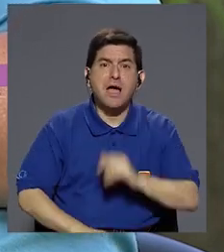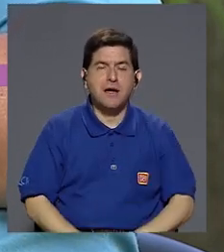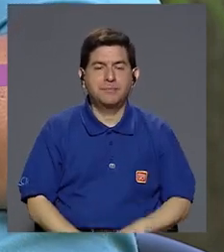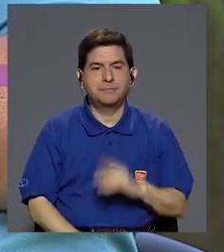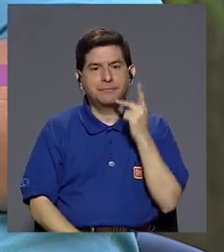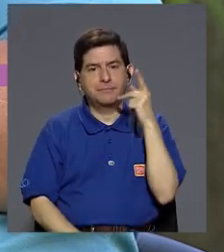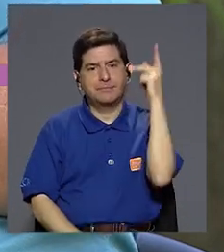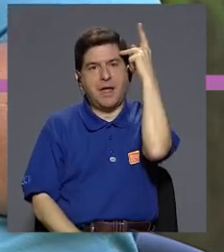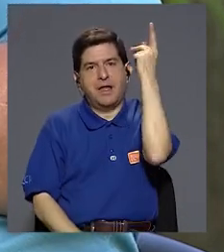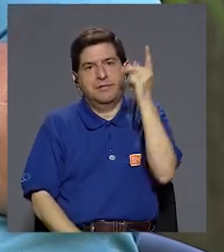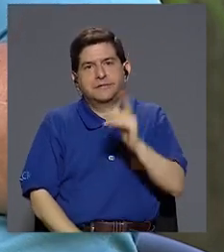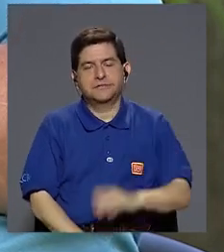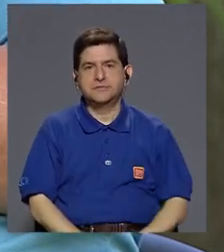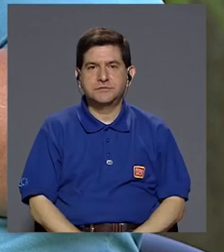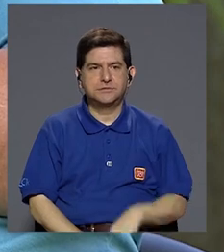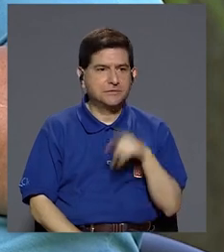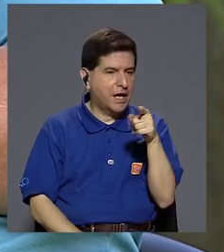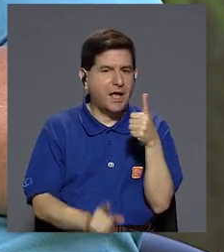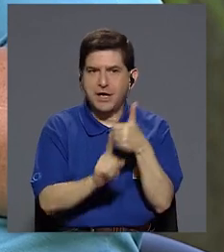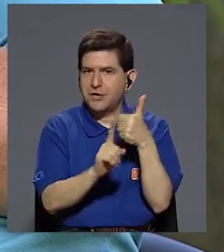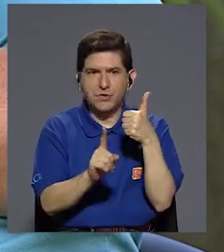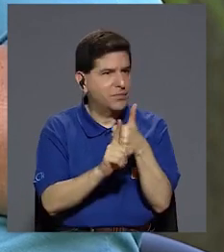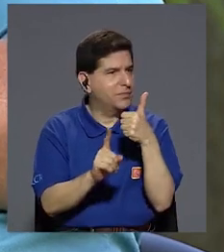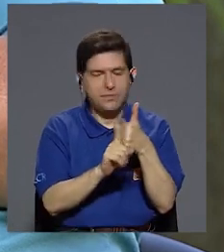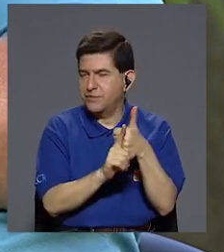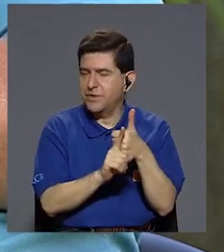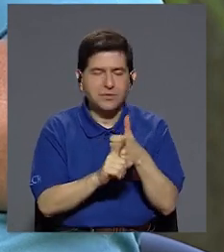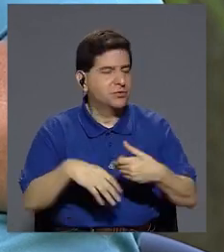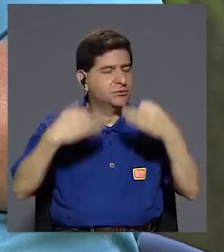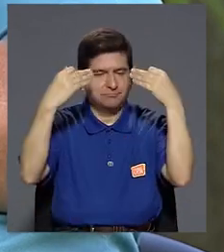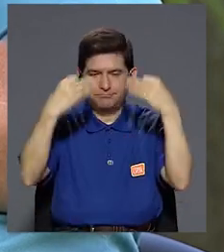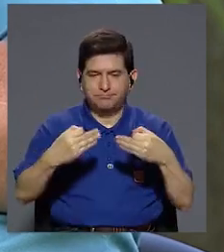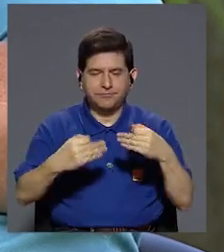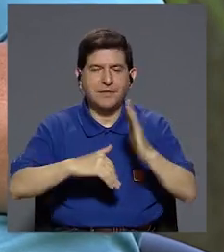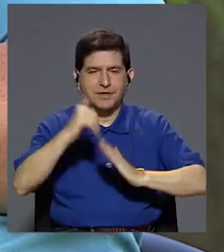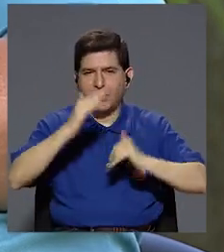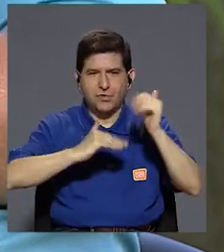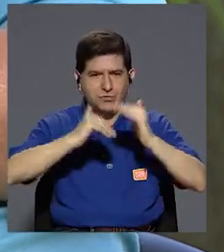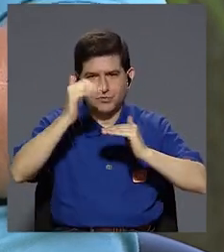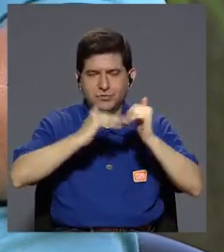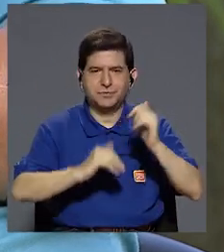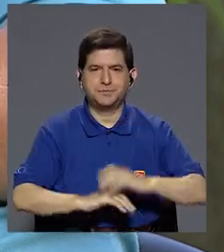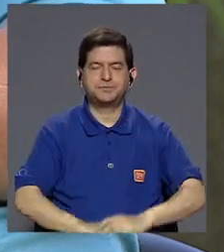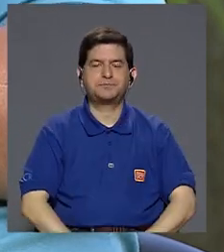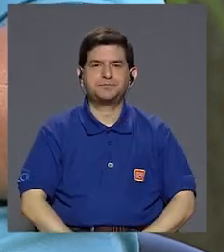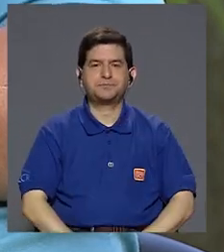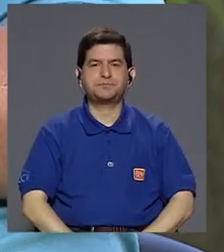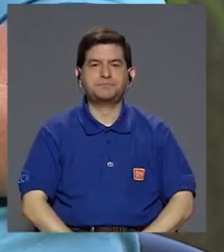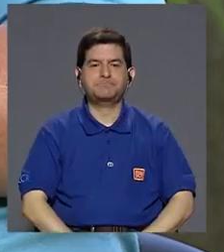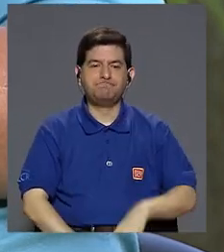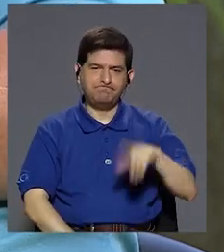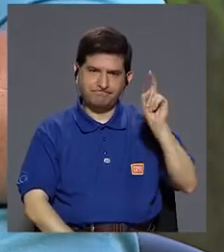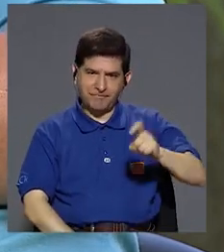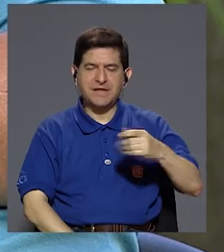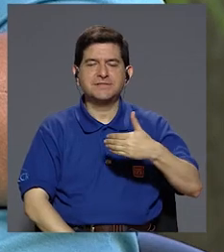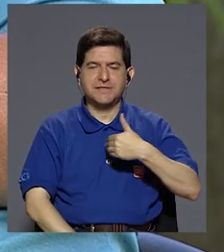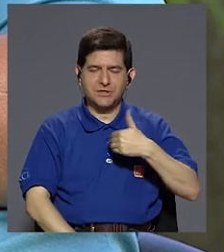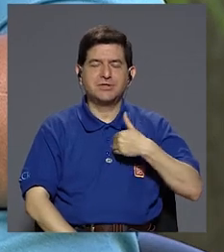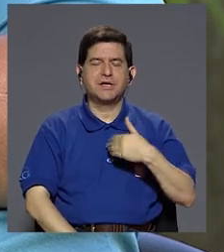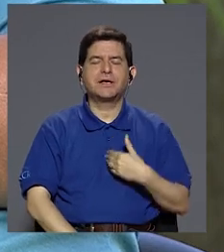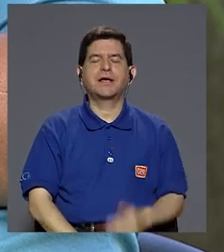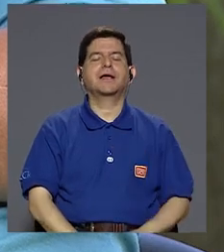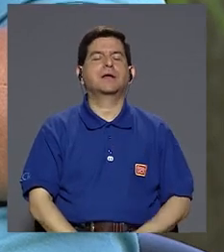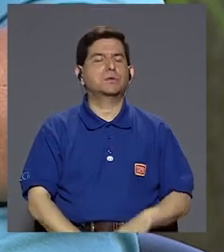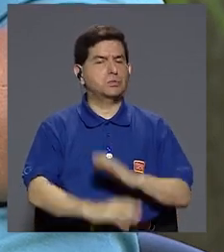los papás. Ellos no están tomando la decisión de poder construirla. Entonces hay que tener efectivamente